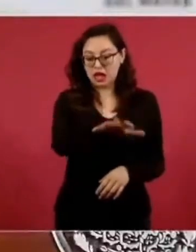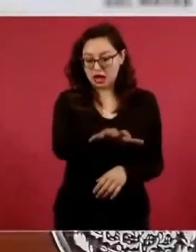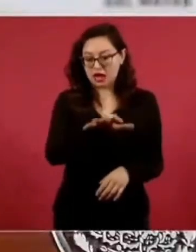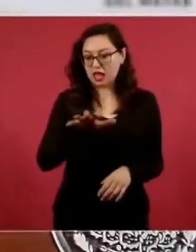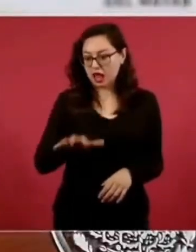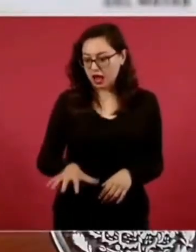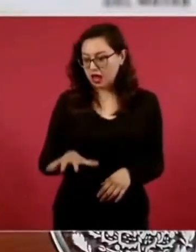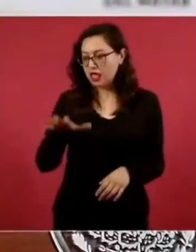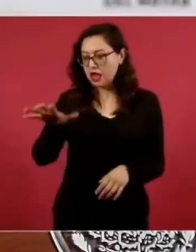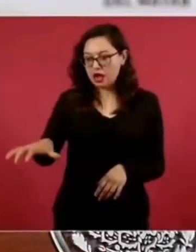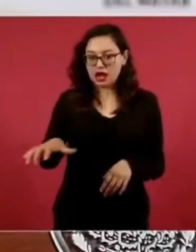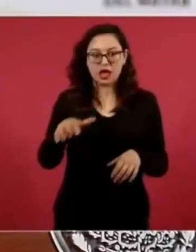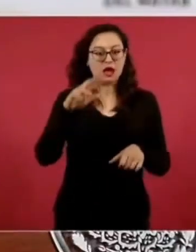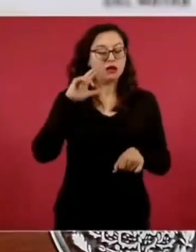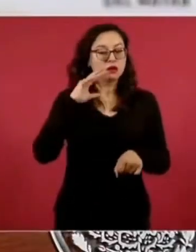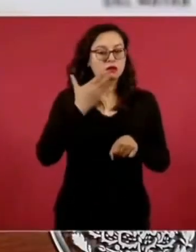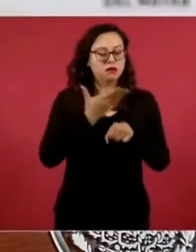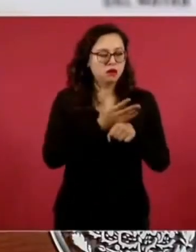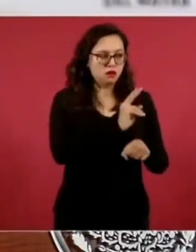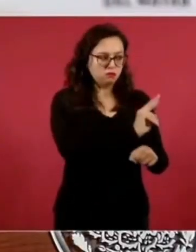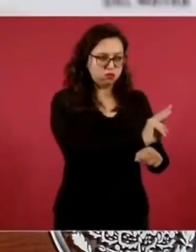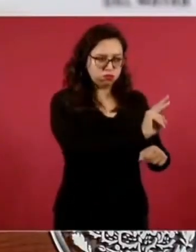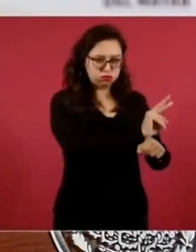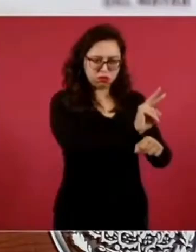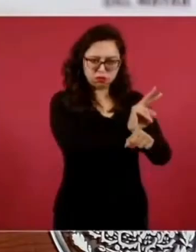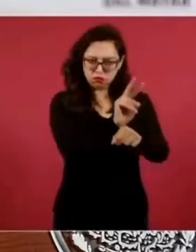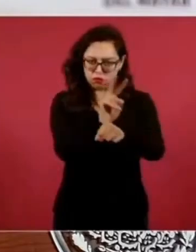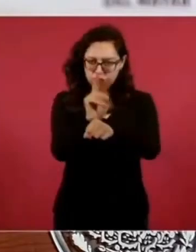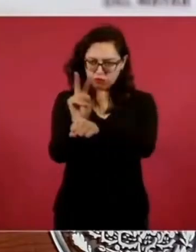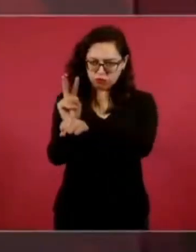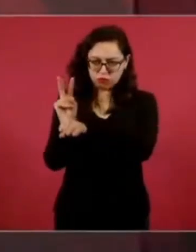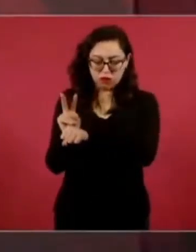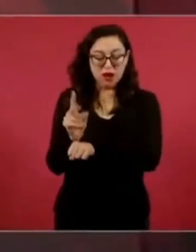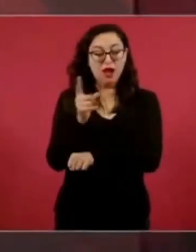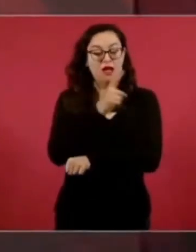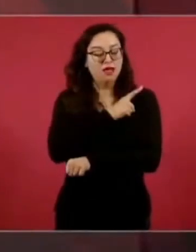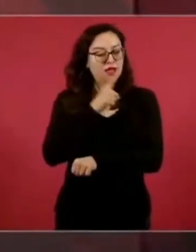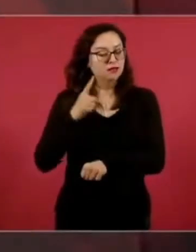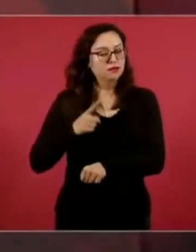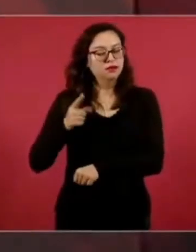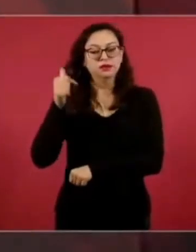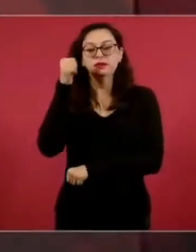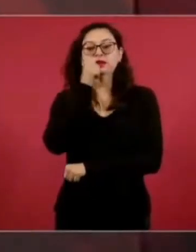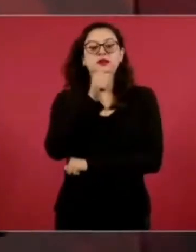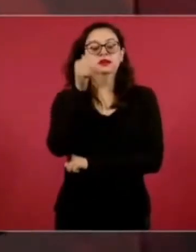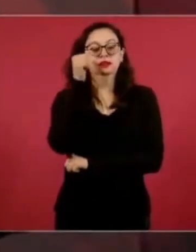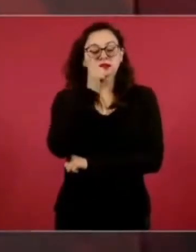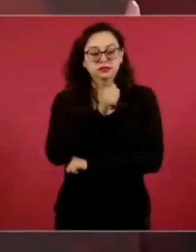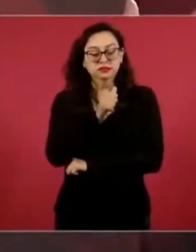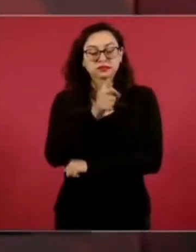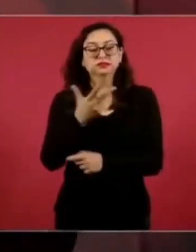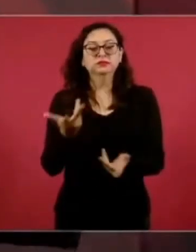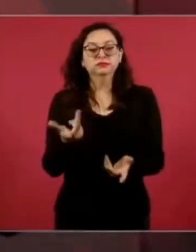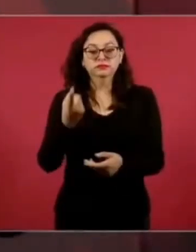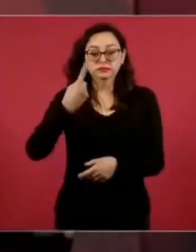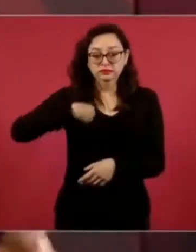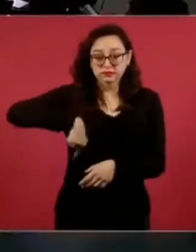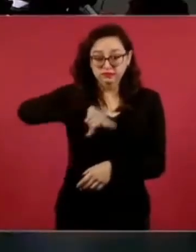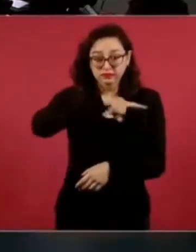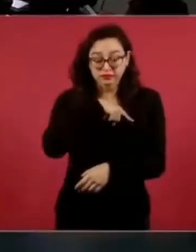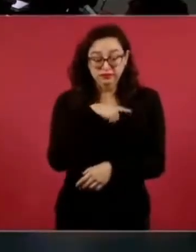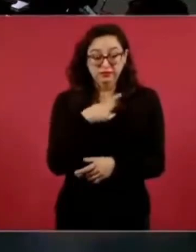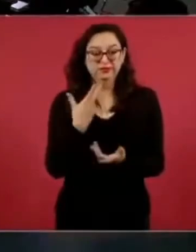no se actúe mal. Nosotros hemos tenido que enfrentar